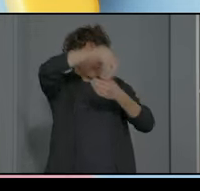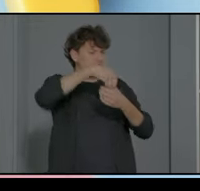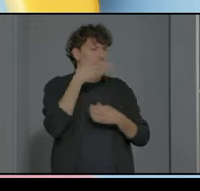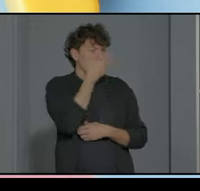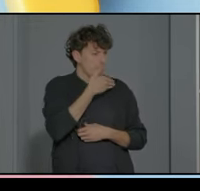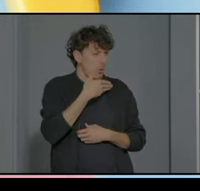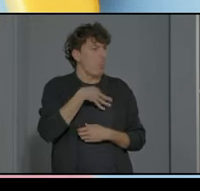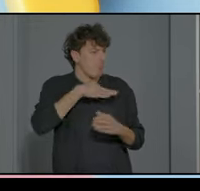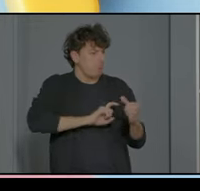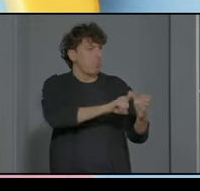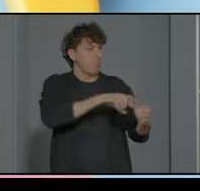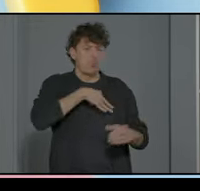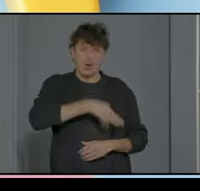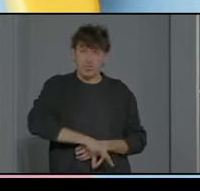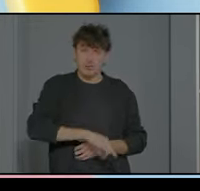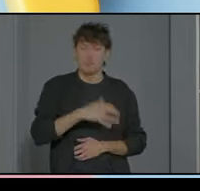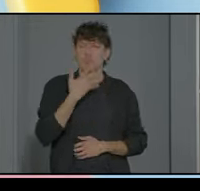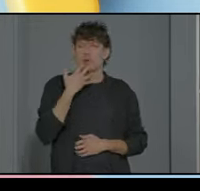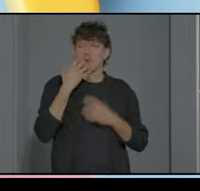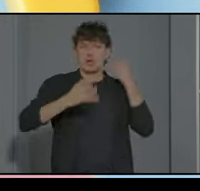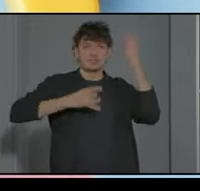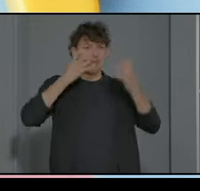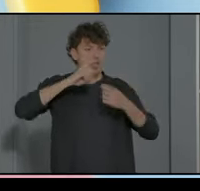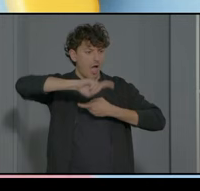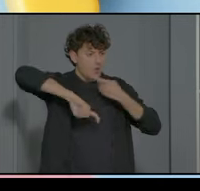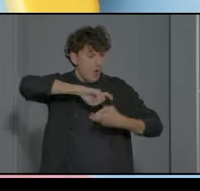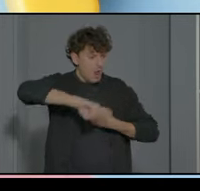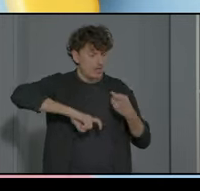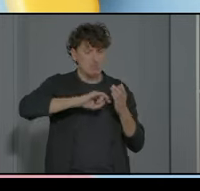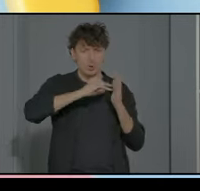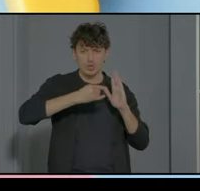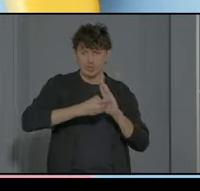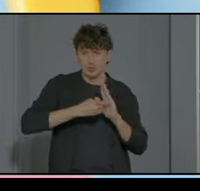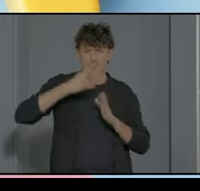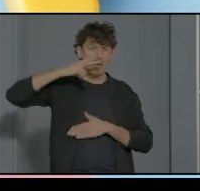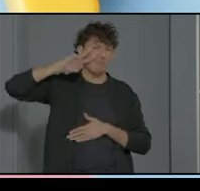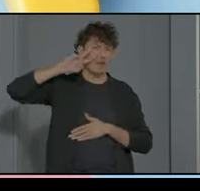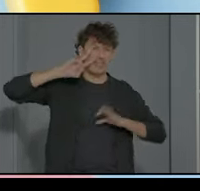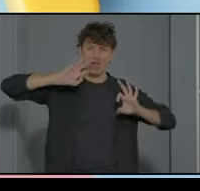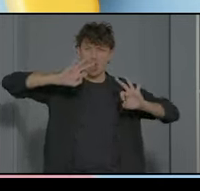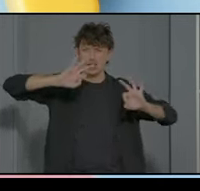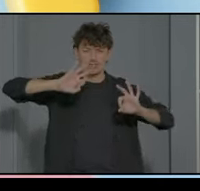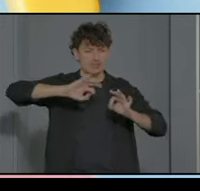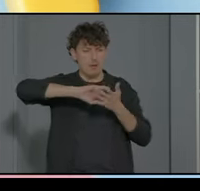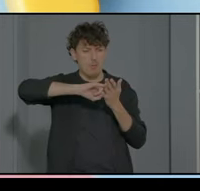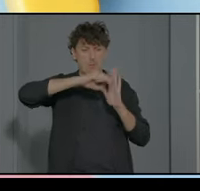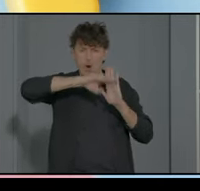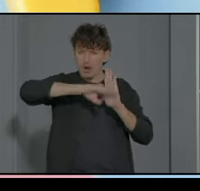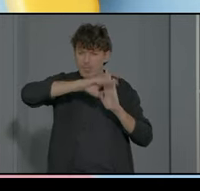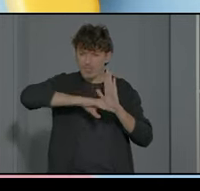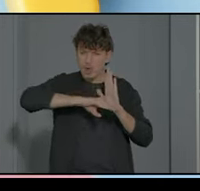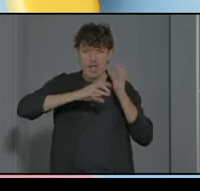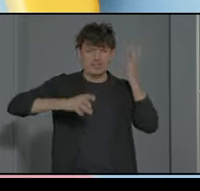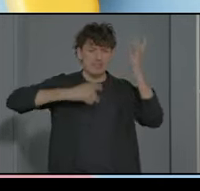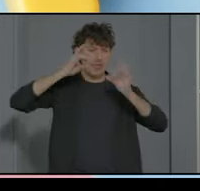nos podemos acoger como actividades anuales proyectos experiencias concretas programaciones actividades